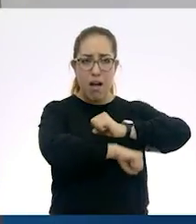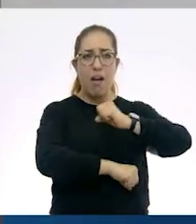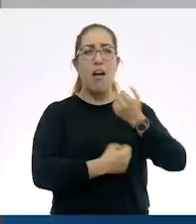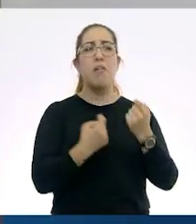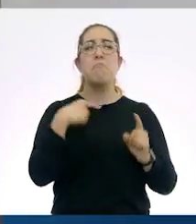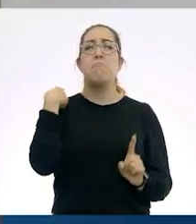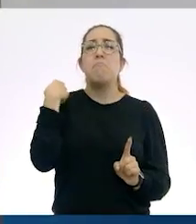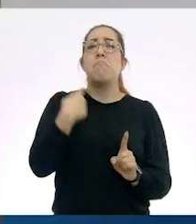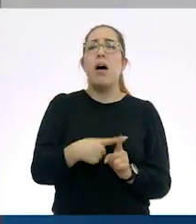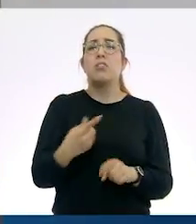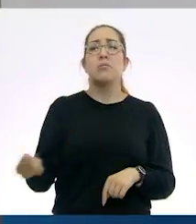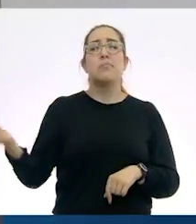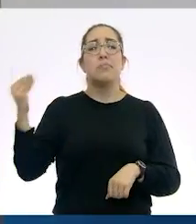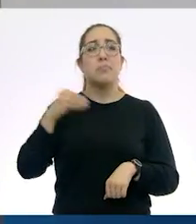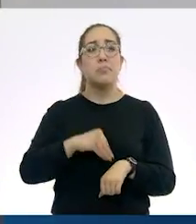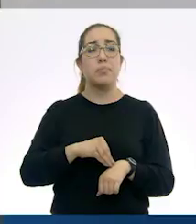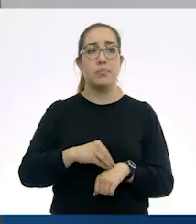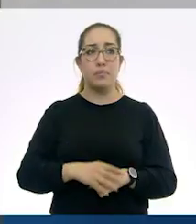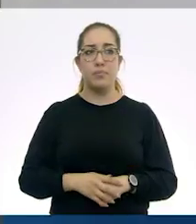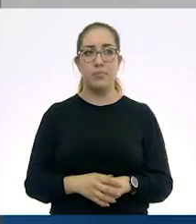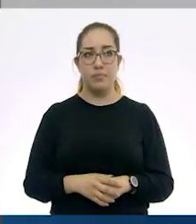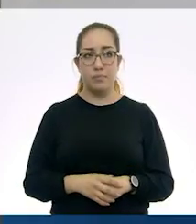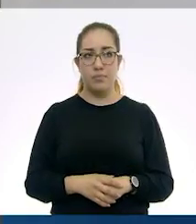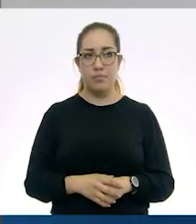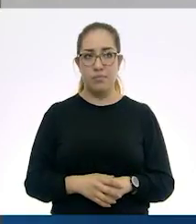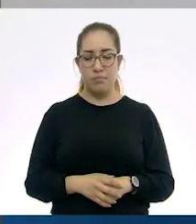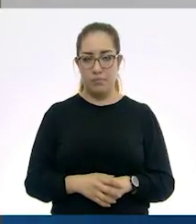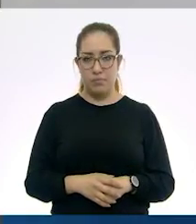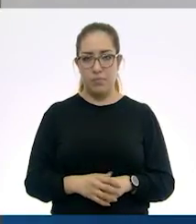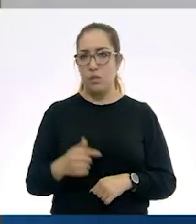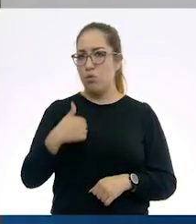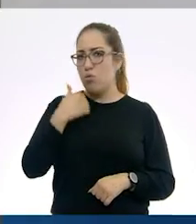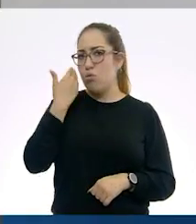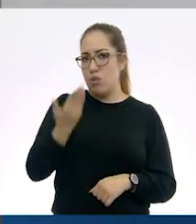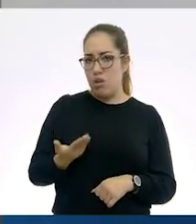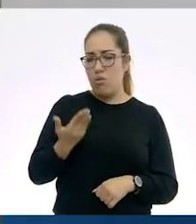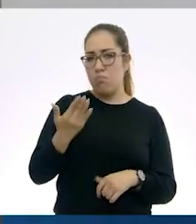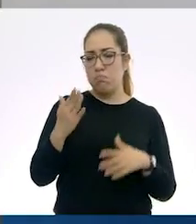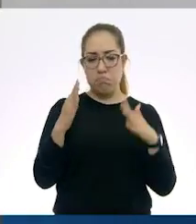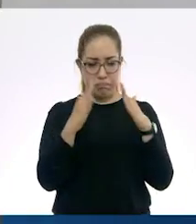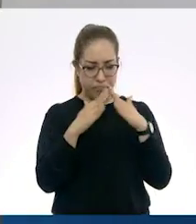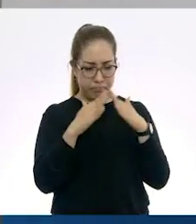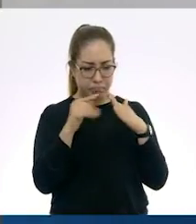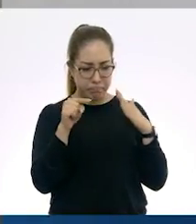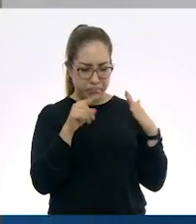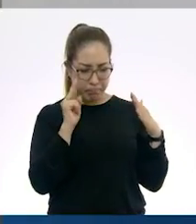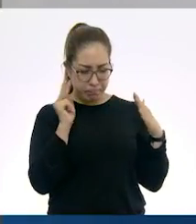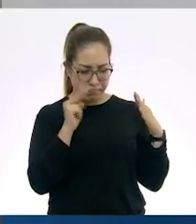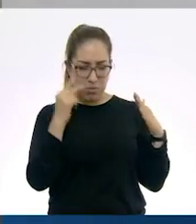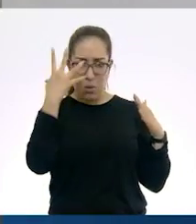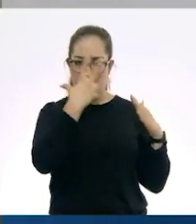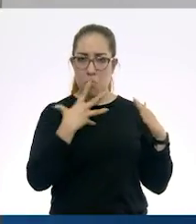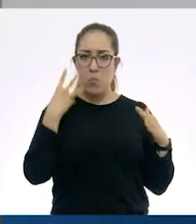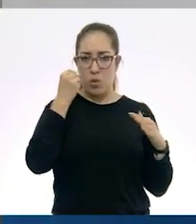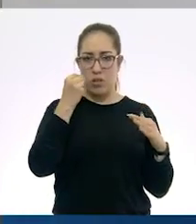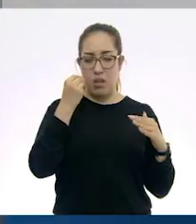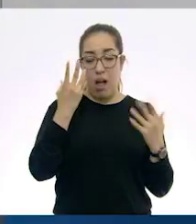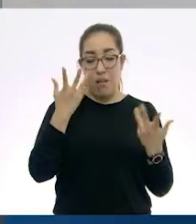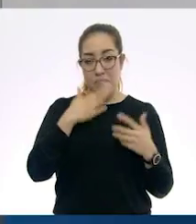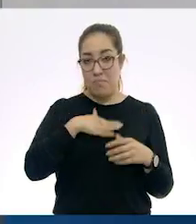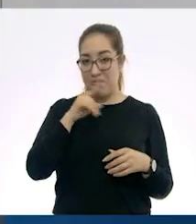A todos nos interesa que los lugares en los que habitamos, pues, luzcan bien, ¿no? Bueno, pues en Mesopotamia